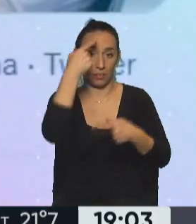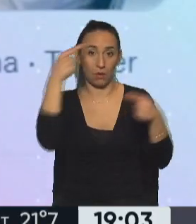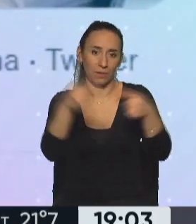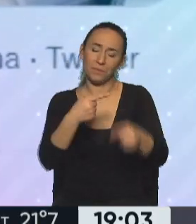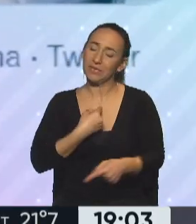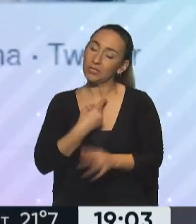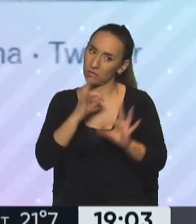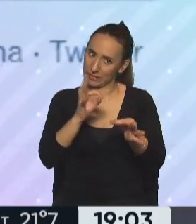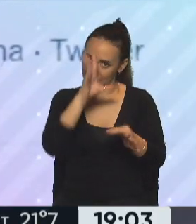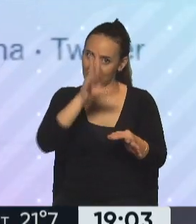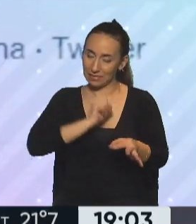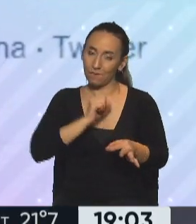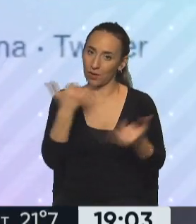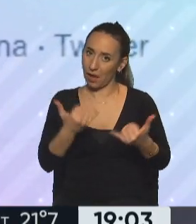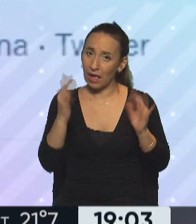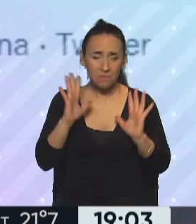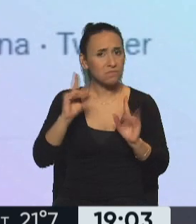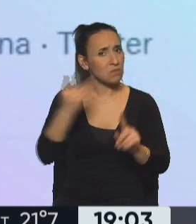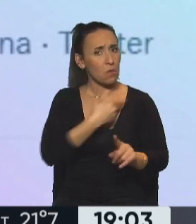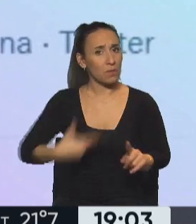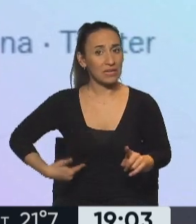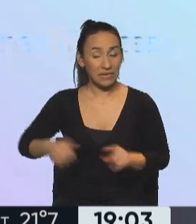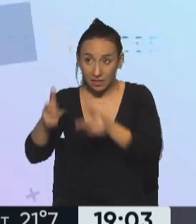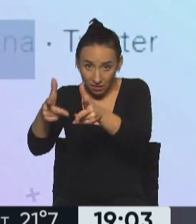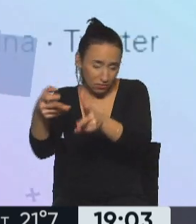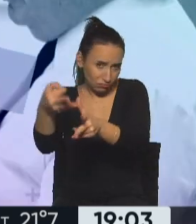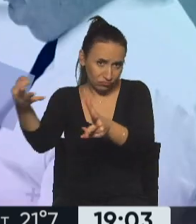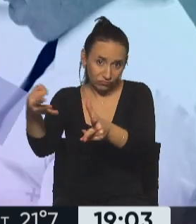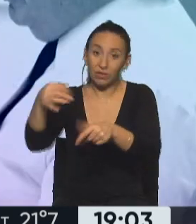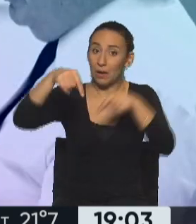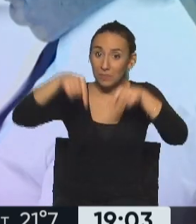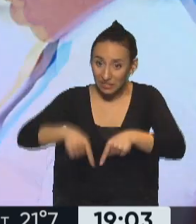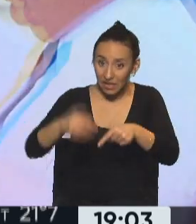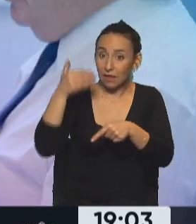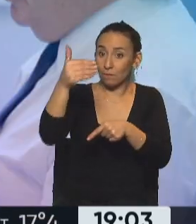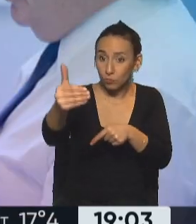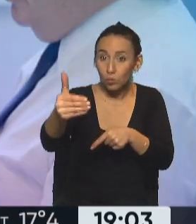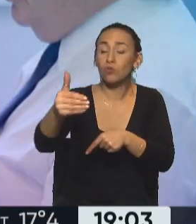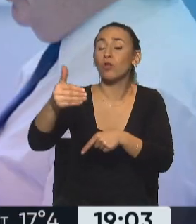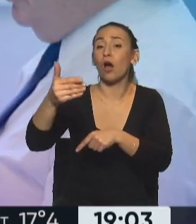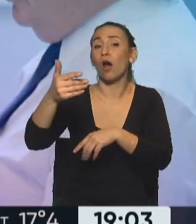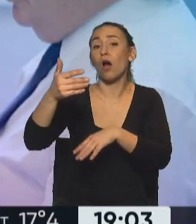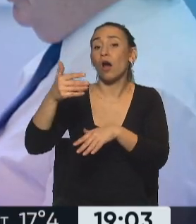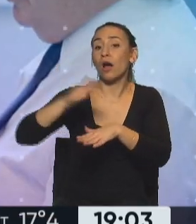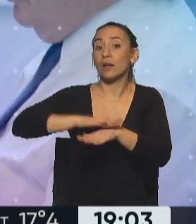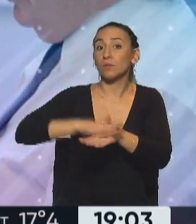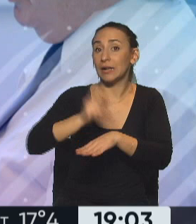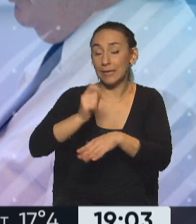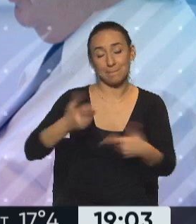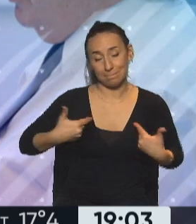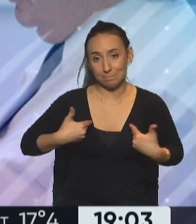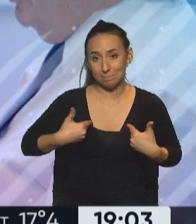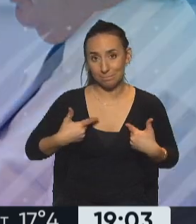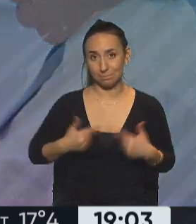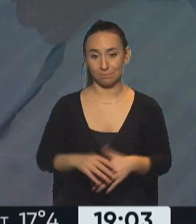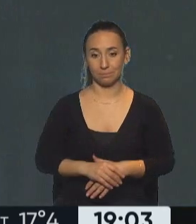desofíos, como bien señala el presidente del presente y del futuro del país, la publicación entonces de Sergio Massa.